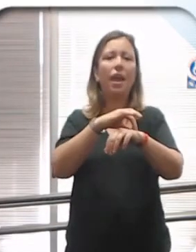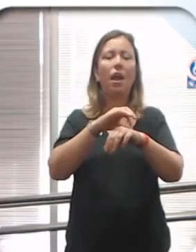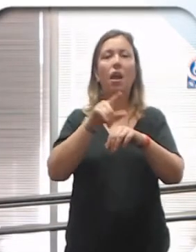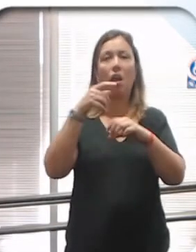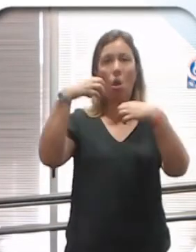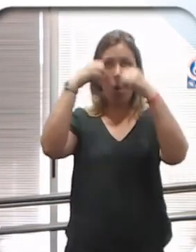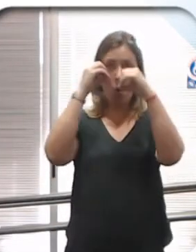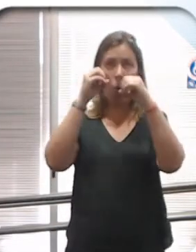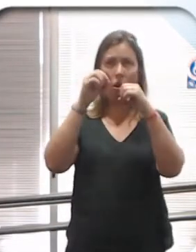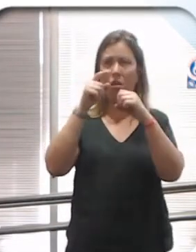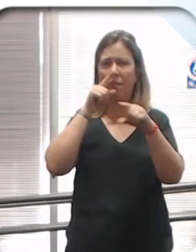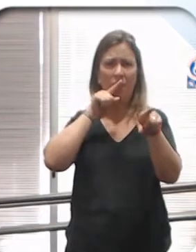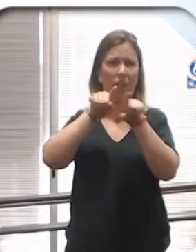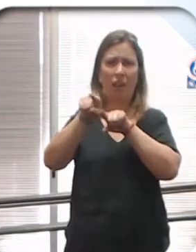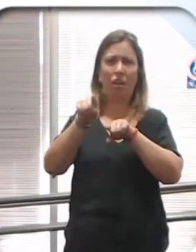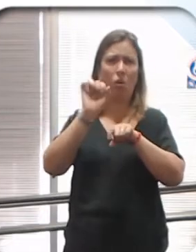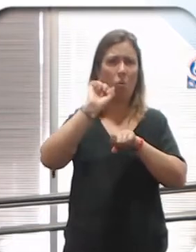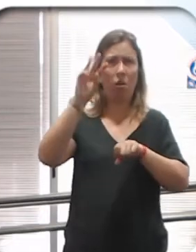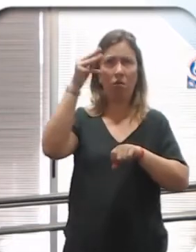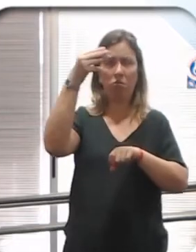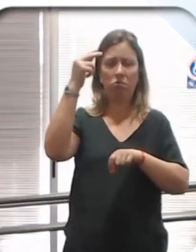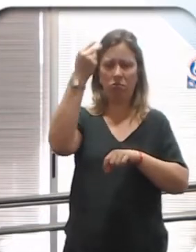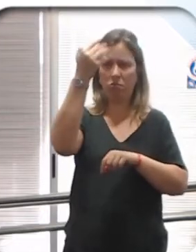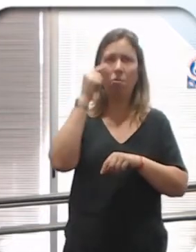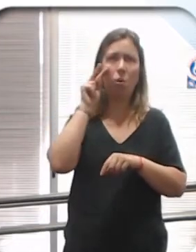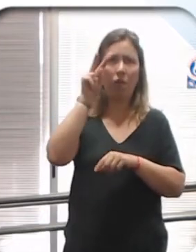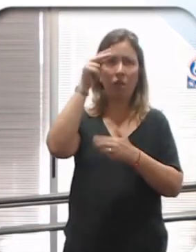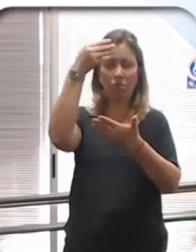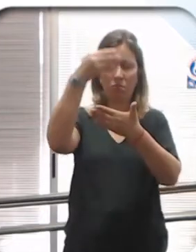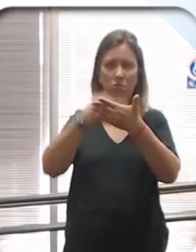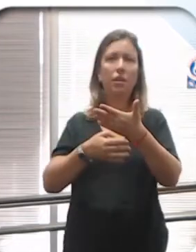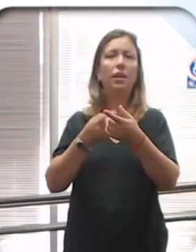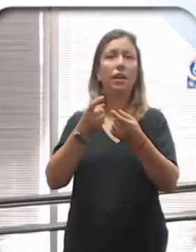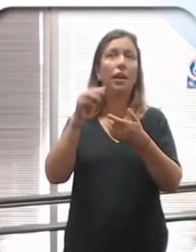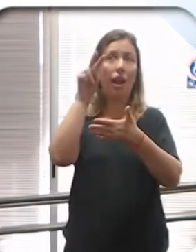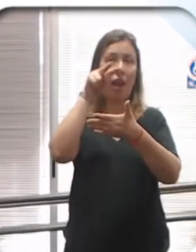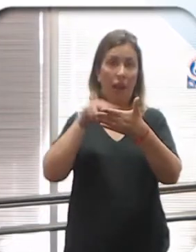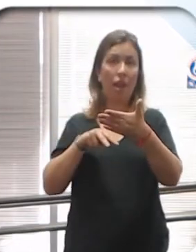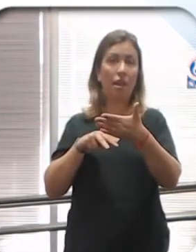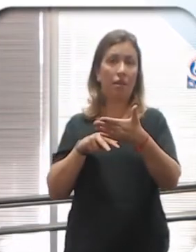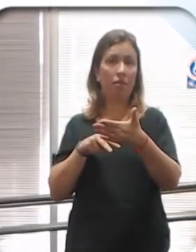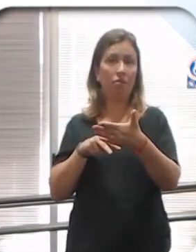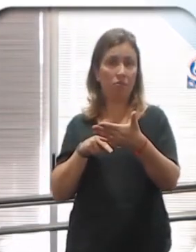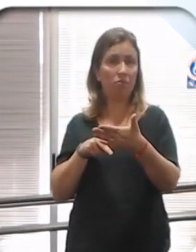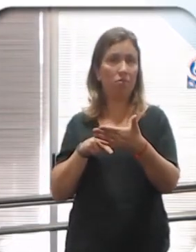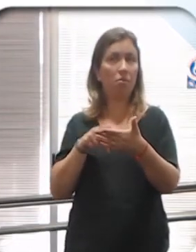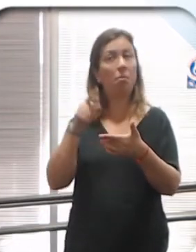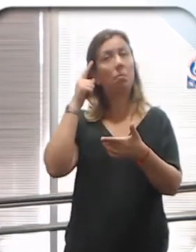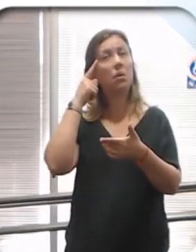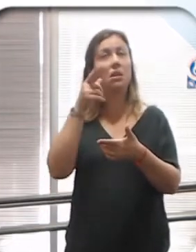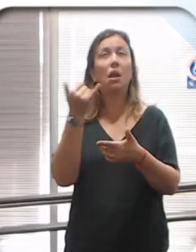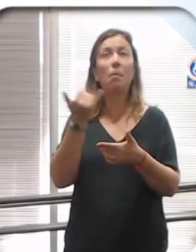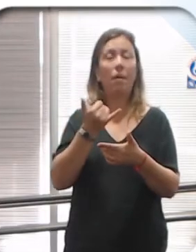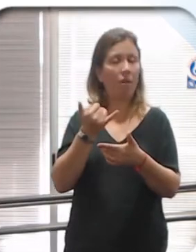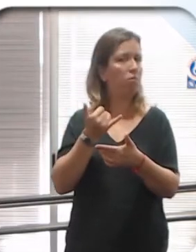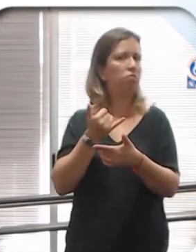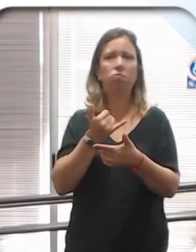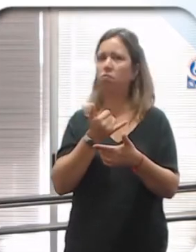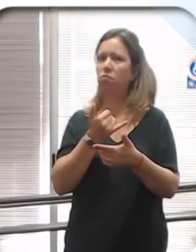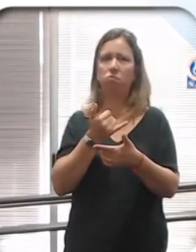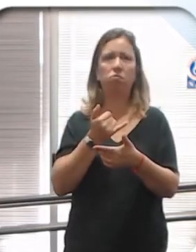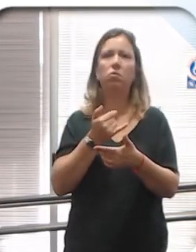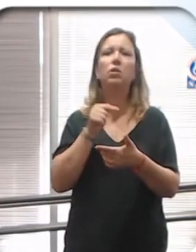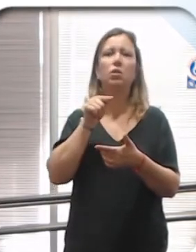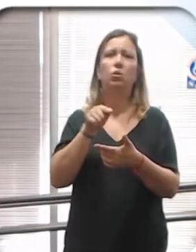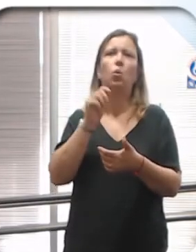Google y aparece enseguida en PDF, las pueden bajar, leanlas, porque parece choto lo que dice, pero